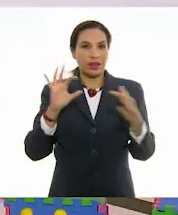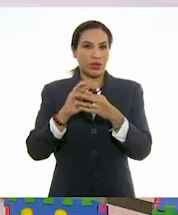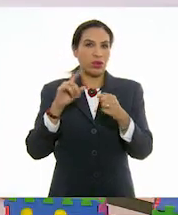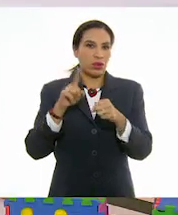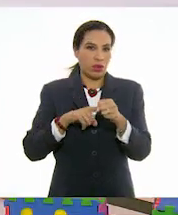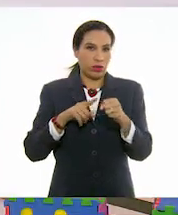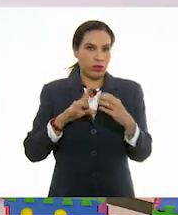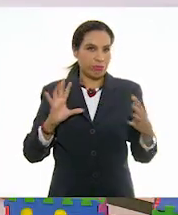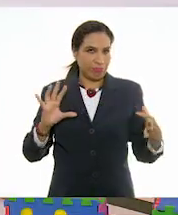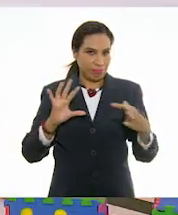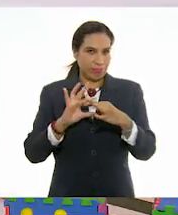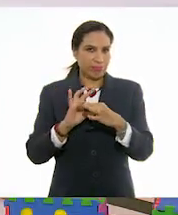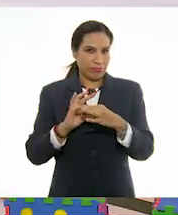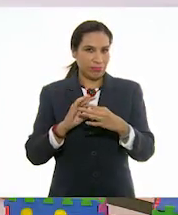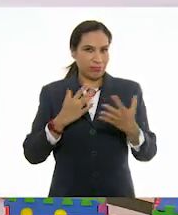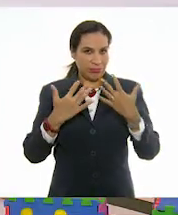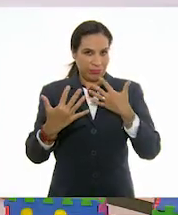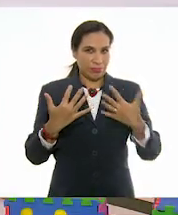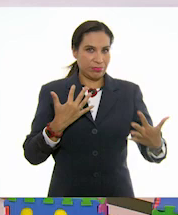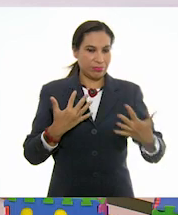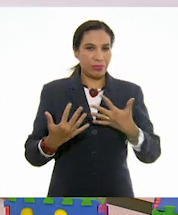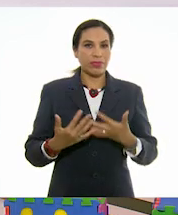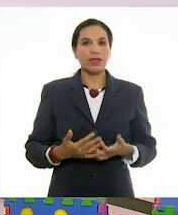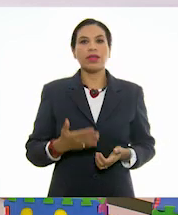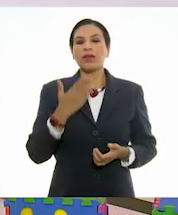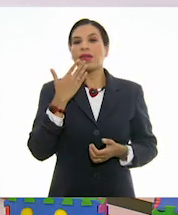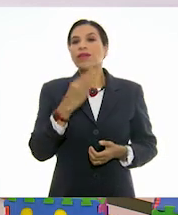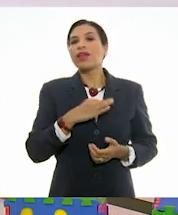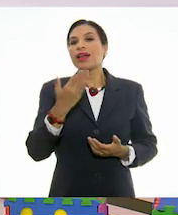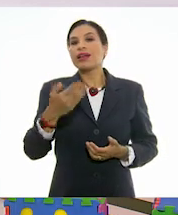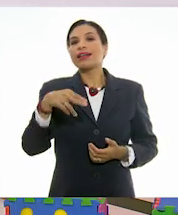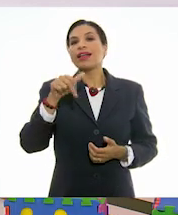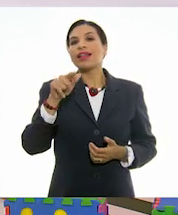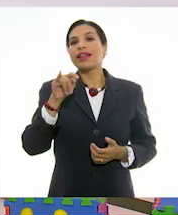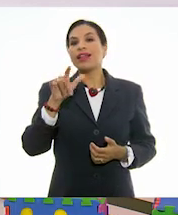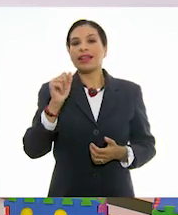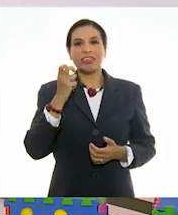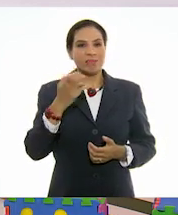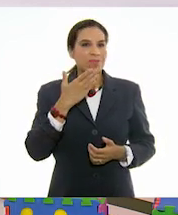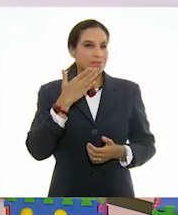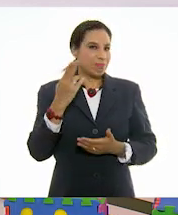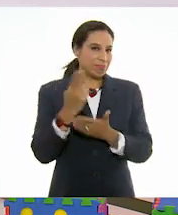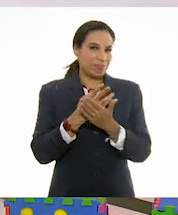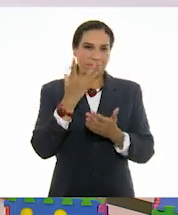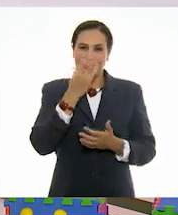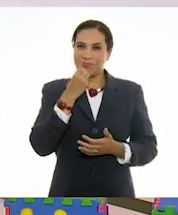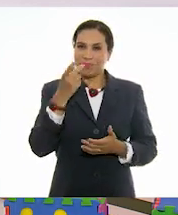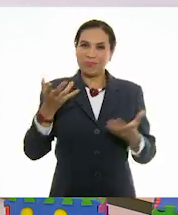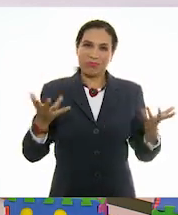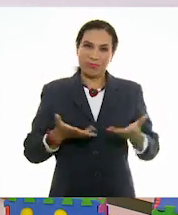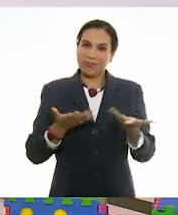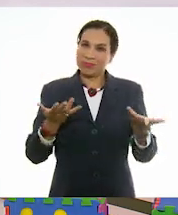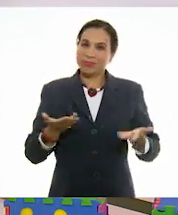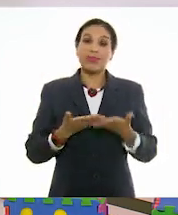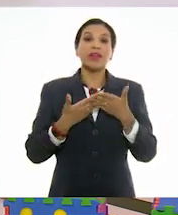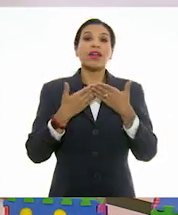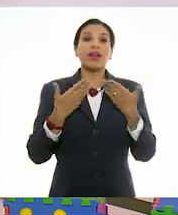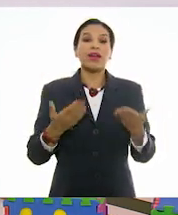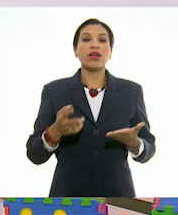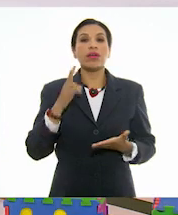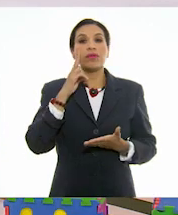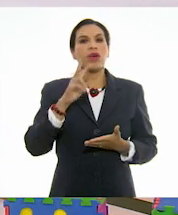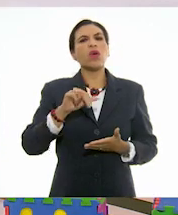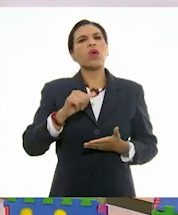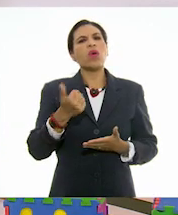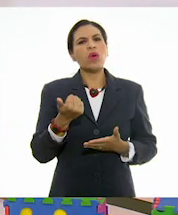contrastantes. ¡Muy bien! Te felicito, Natalia, por este excelente dibujo que realizaste. Bueno, ahora vamos